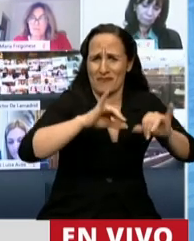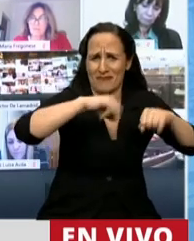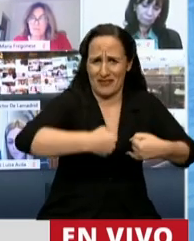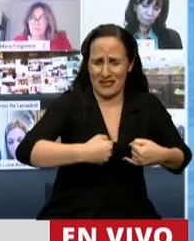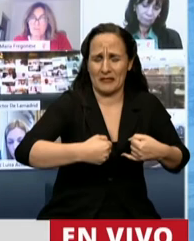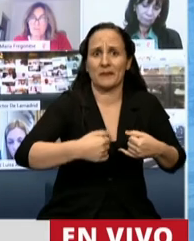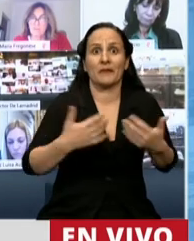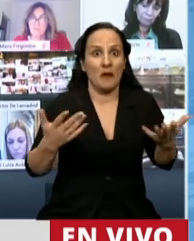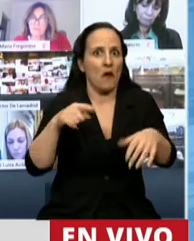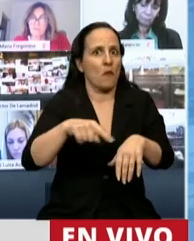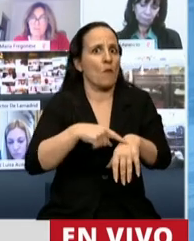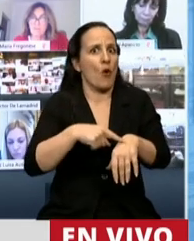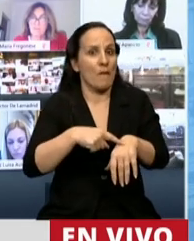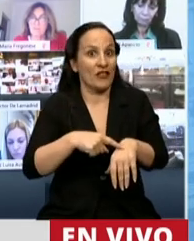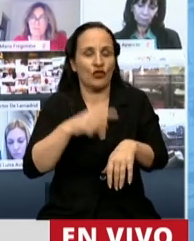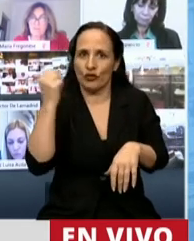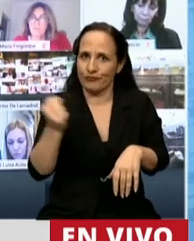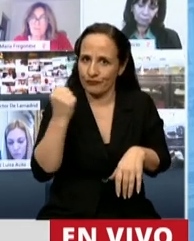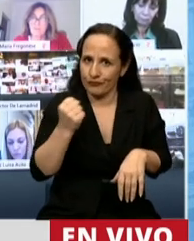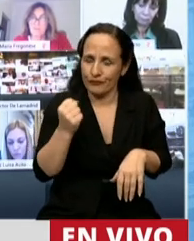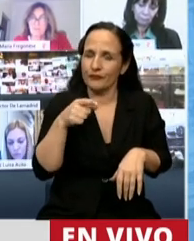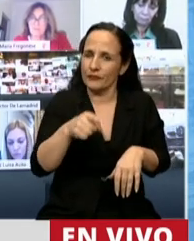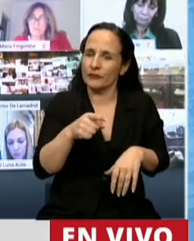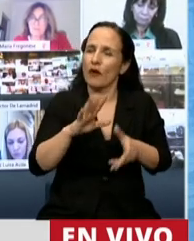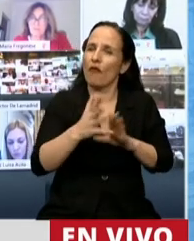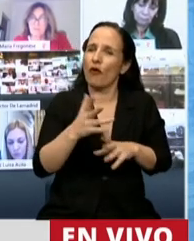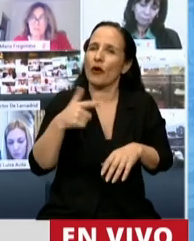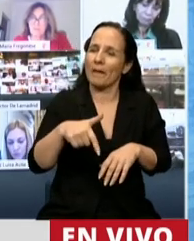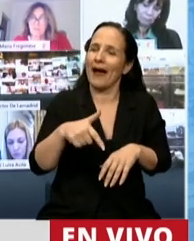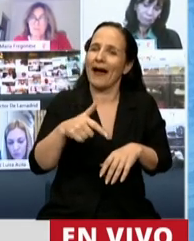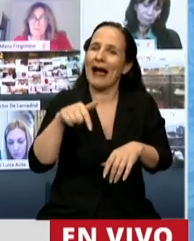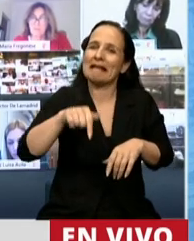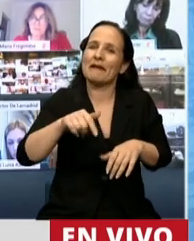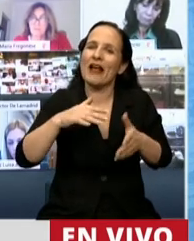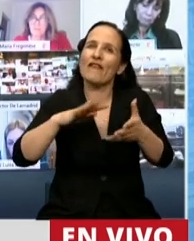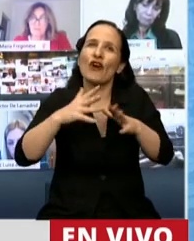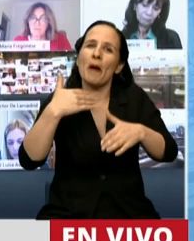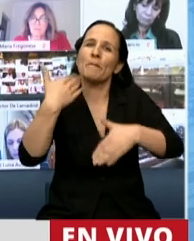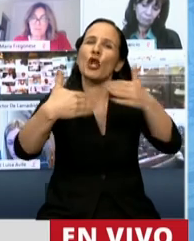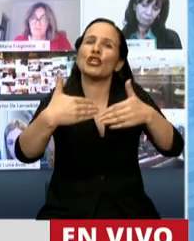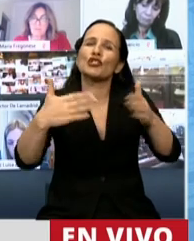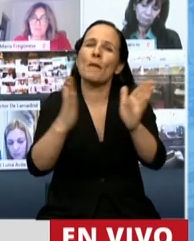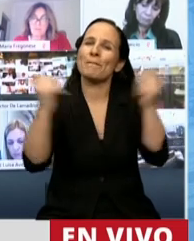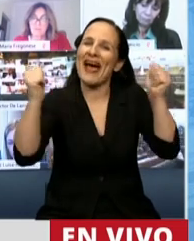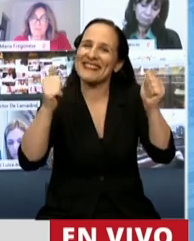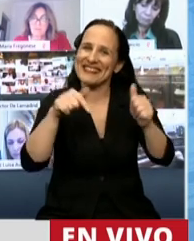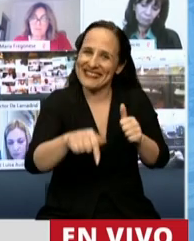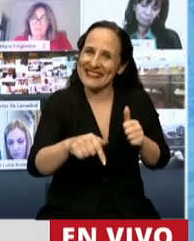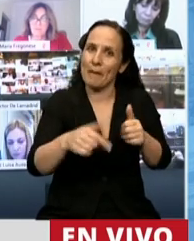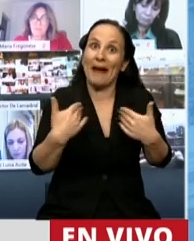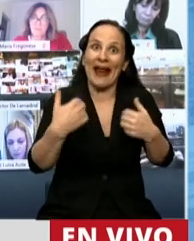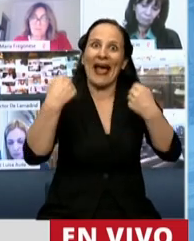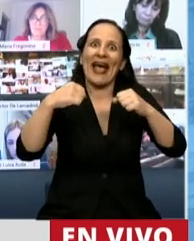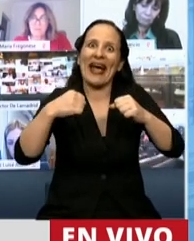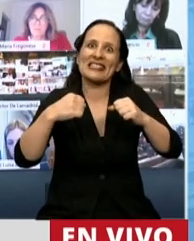que es un buen momento como para esto poder plantearlo y de esa manera simplificar el proceso y llegar con estos ejercicios